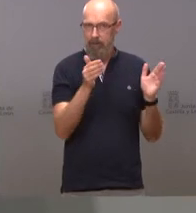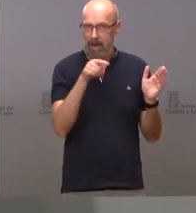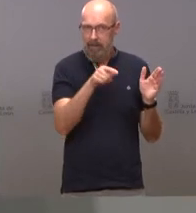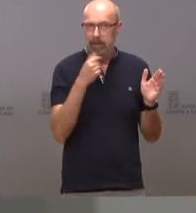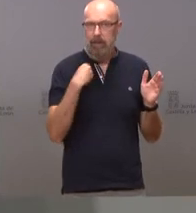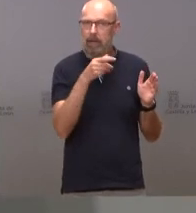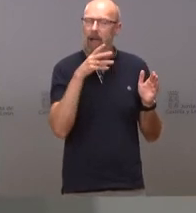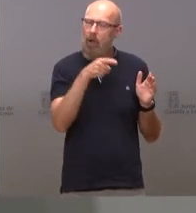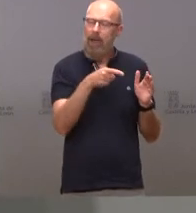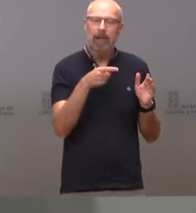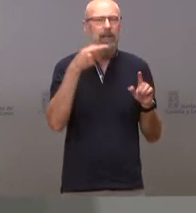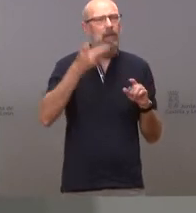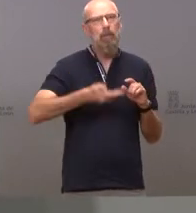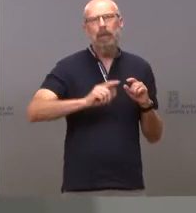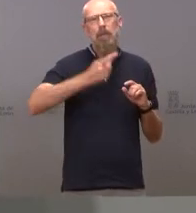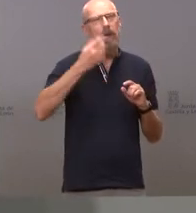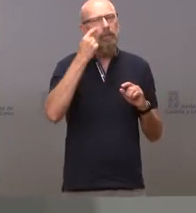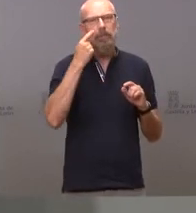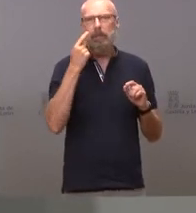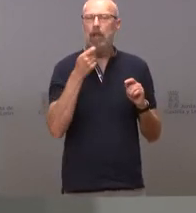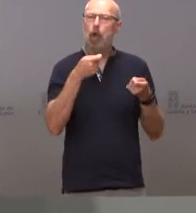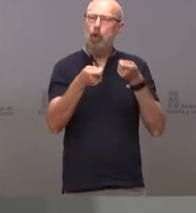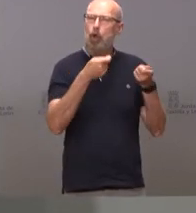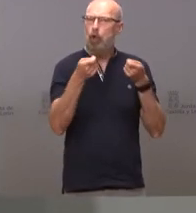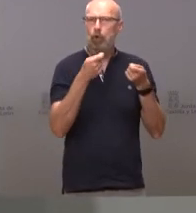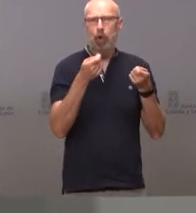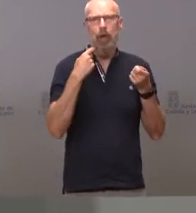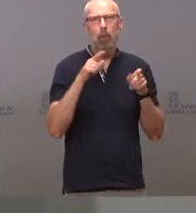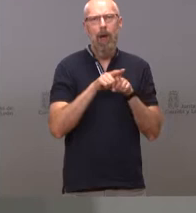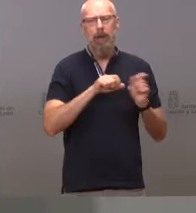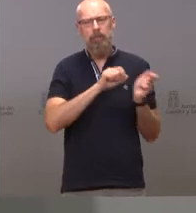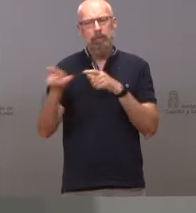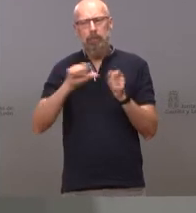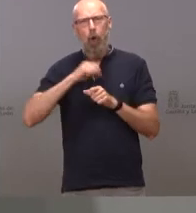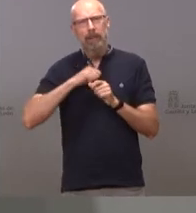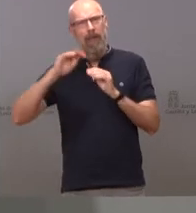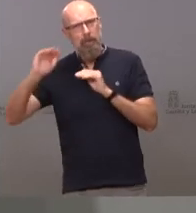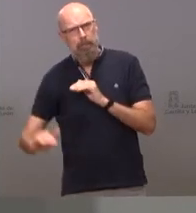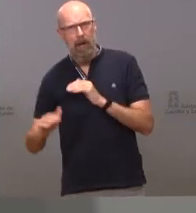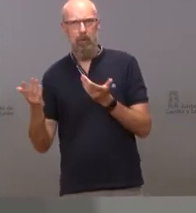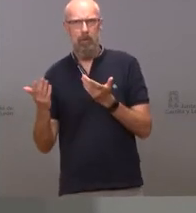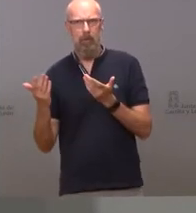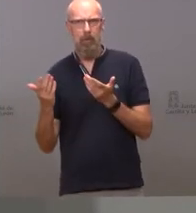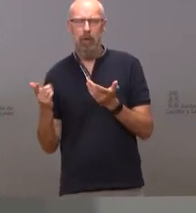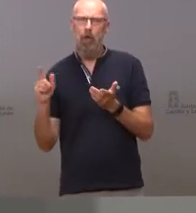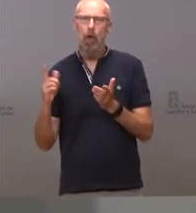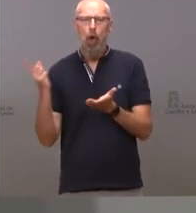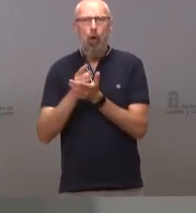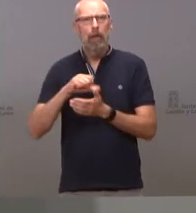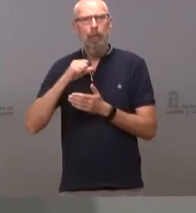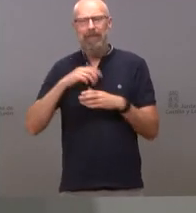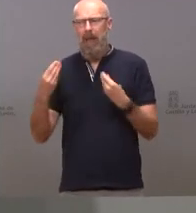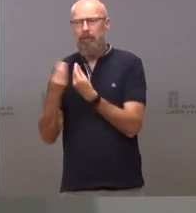mantener el control sanitario, evitar ingresos, evitar que se vuelva a producir un nuevo colapso sanitario. Eso en este